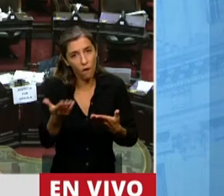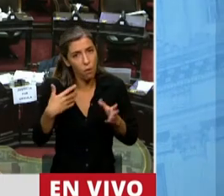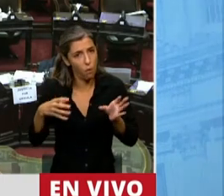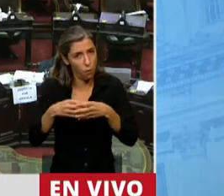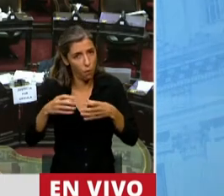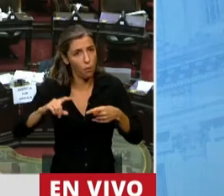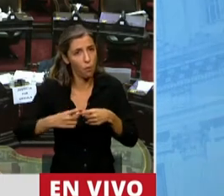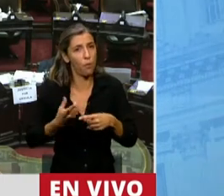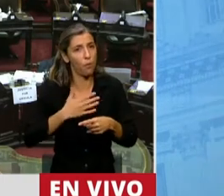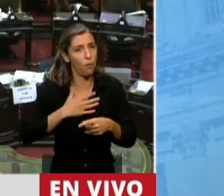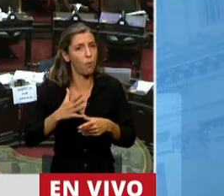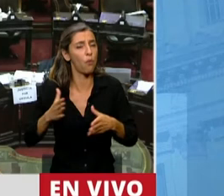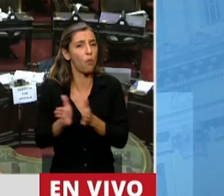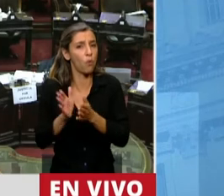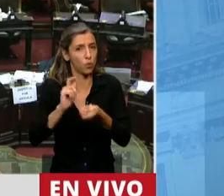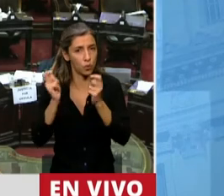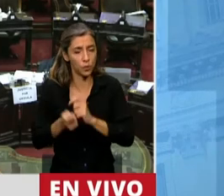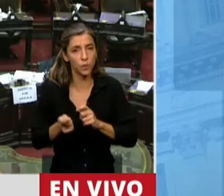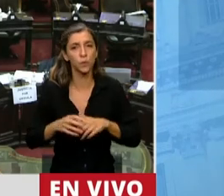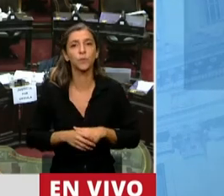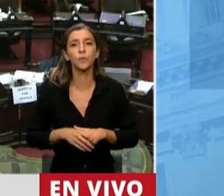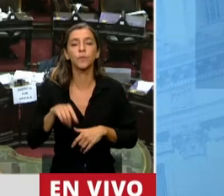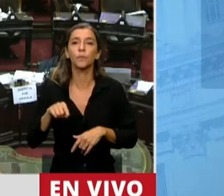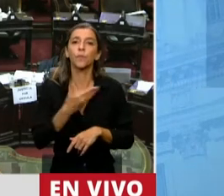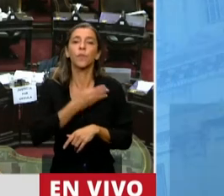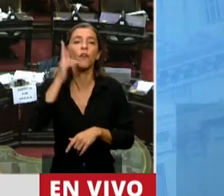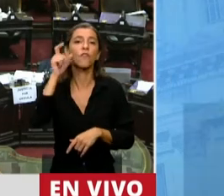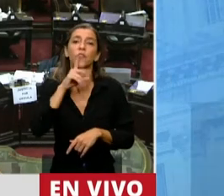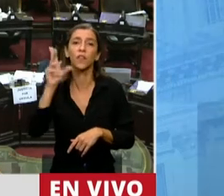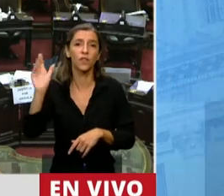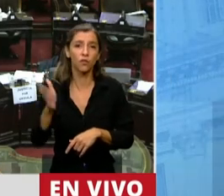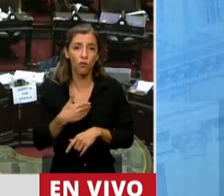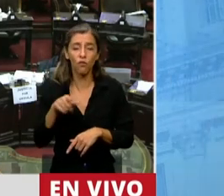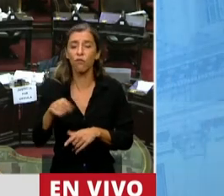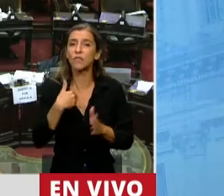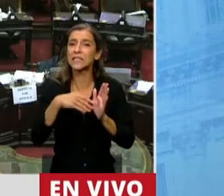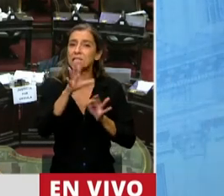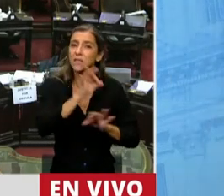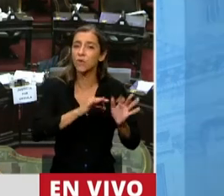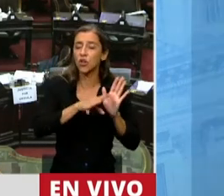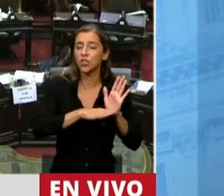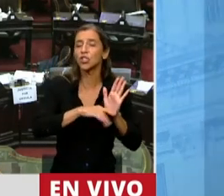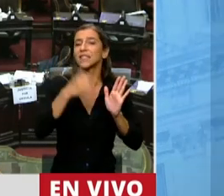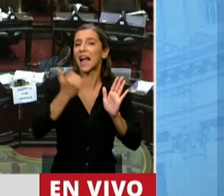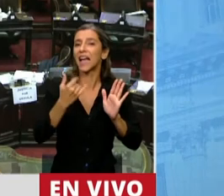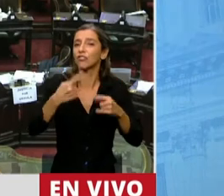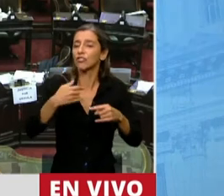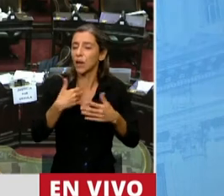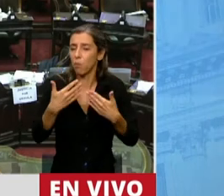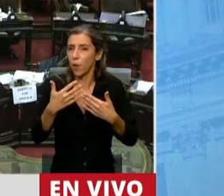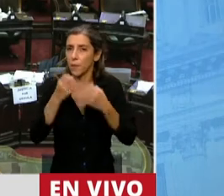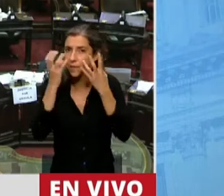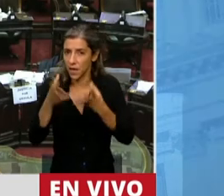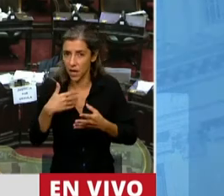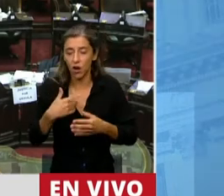Este proyecto de hoy, el Frente de Todos, está autolimitándose. En el año 2018, 27.342 la